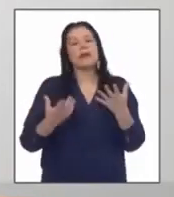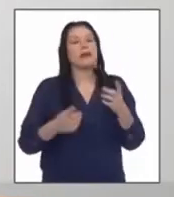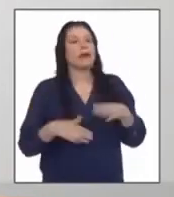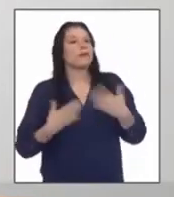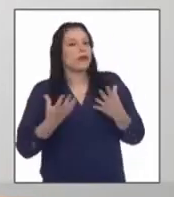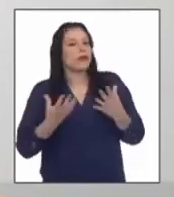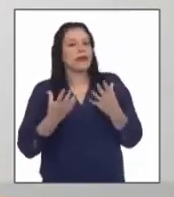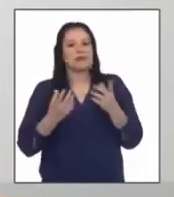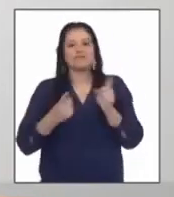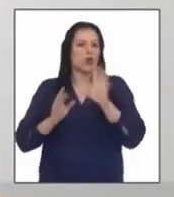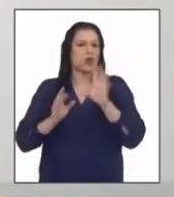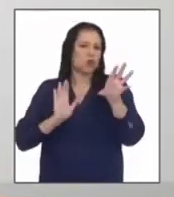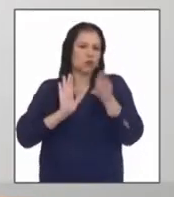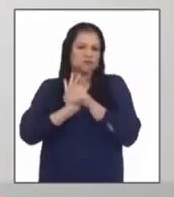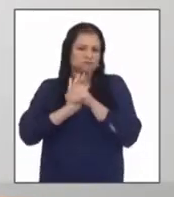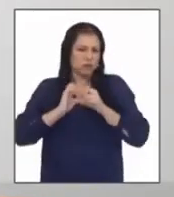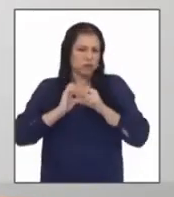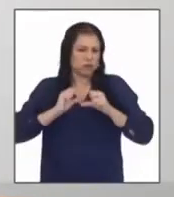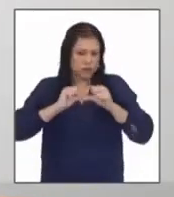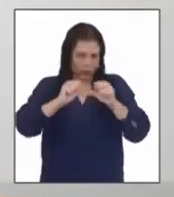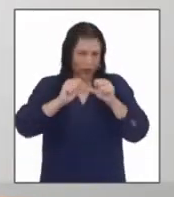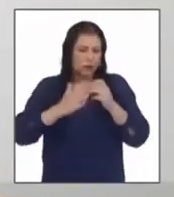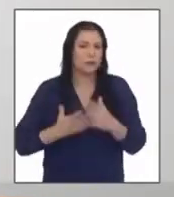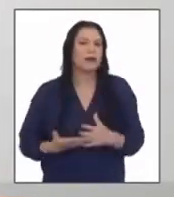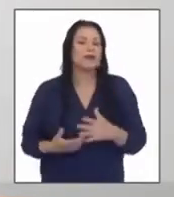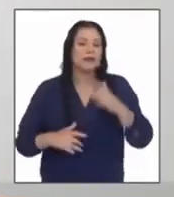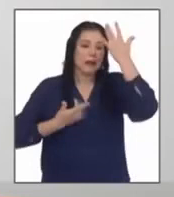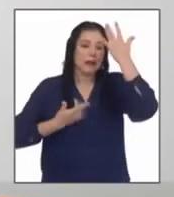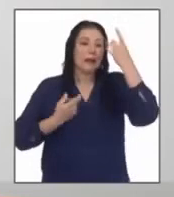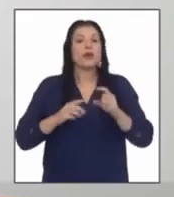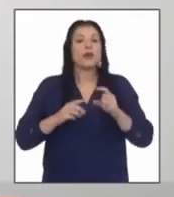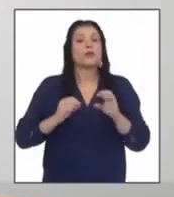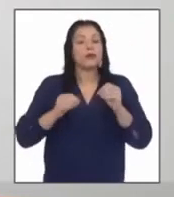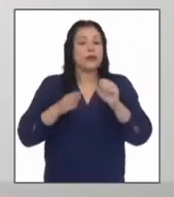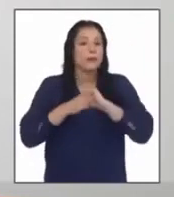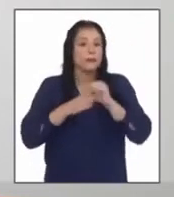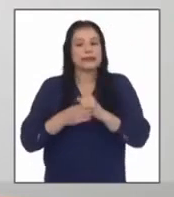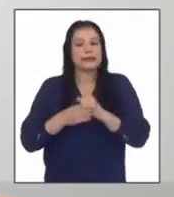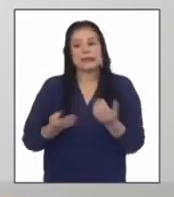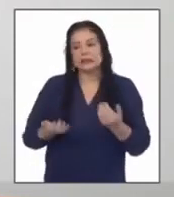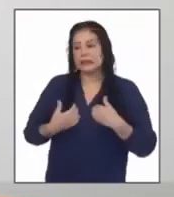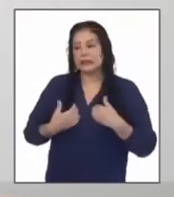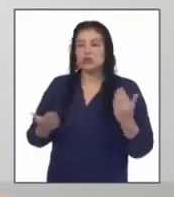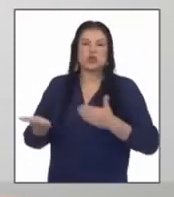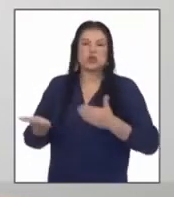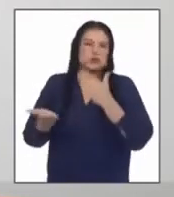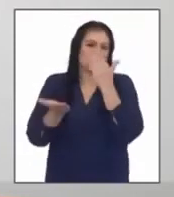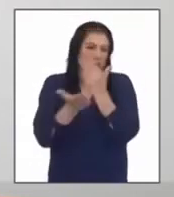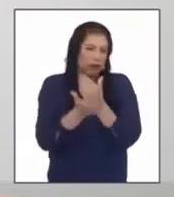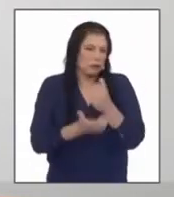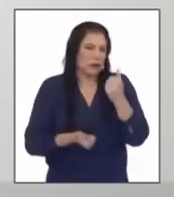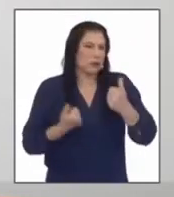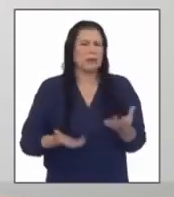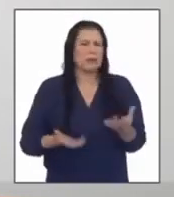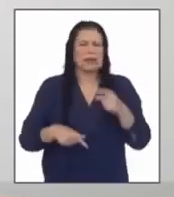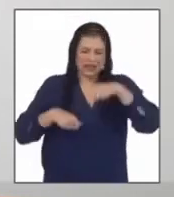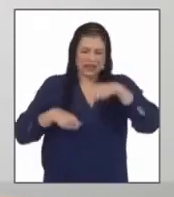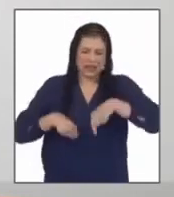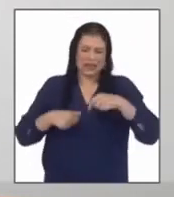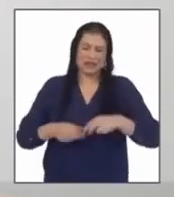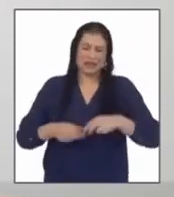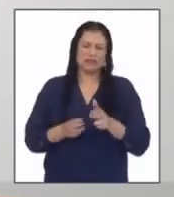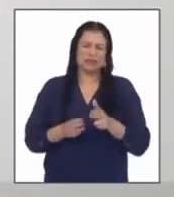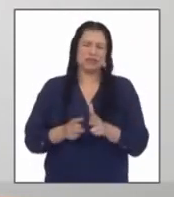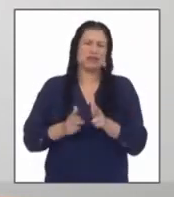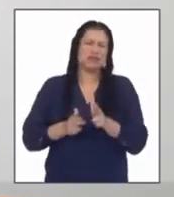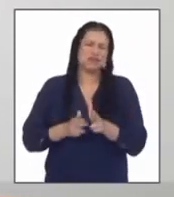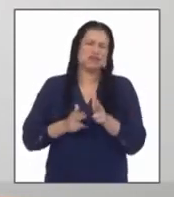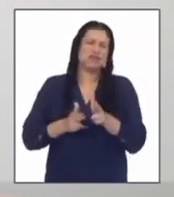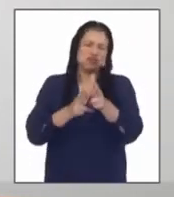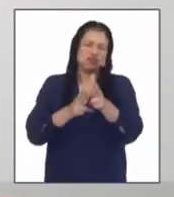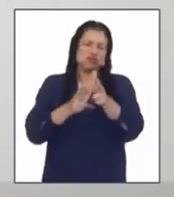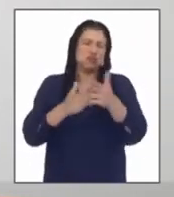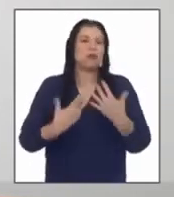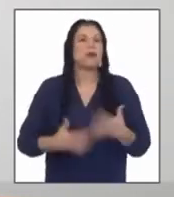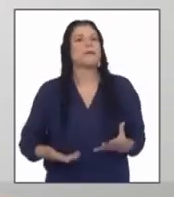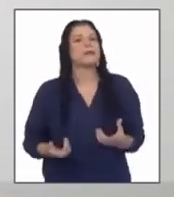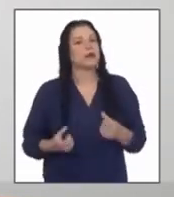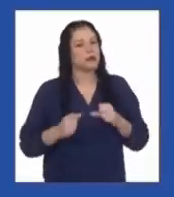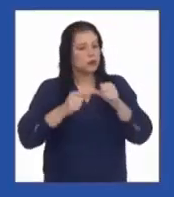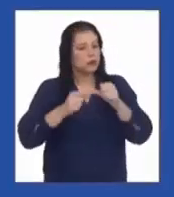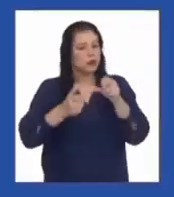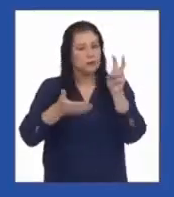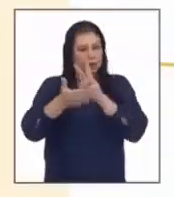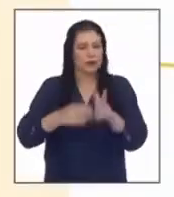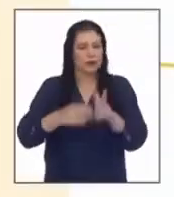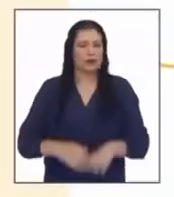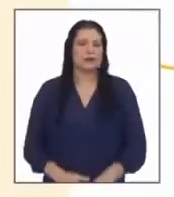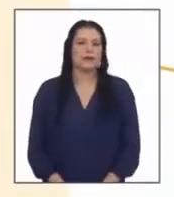y la prevención pero implementarla genera problemas frente al tráfico congestionado sigamos con la